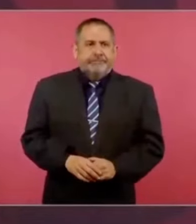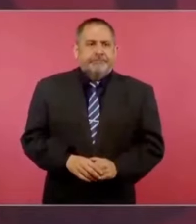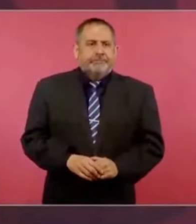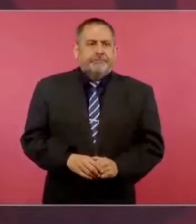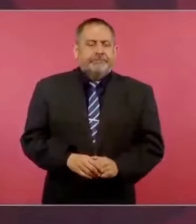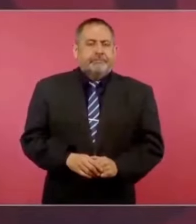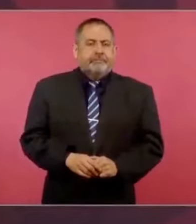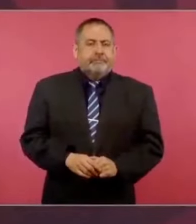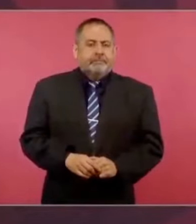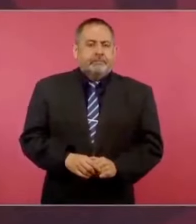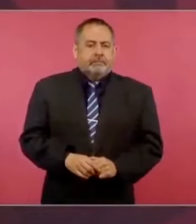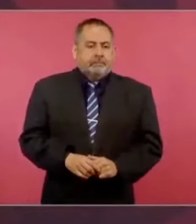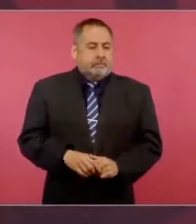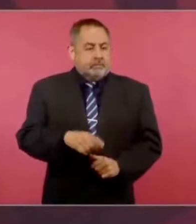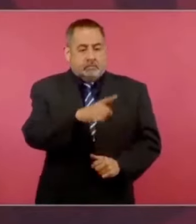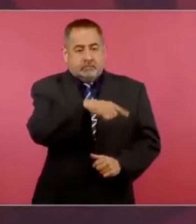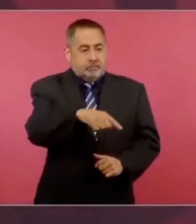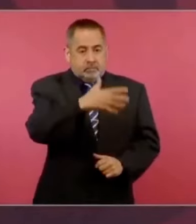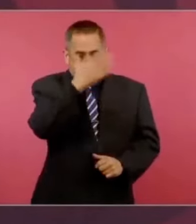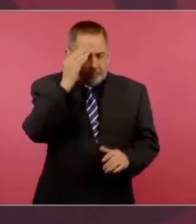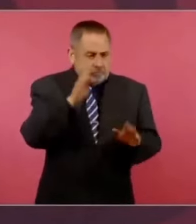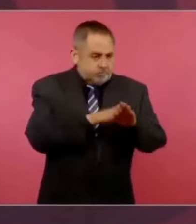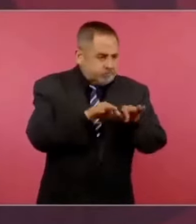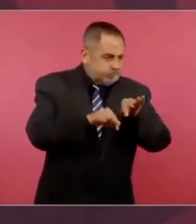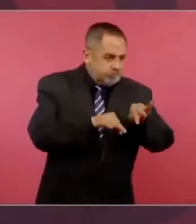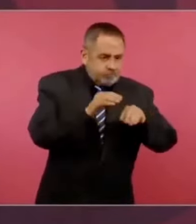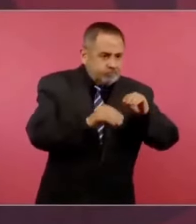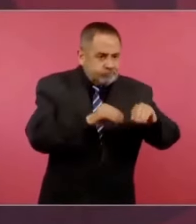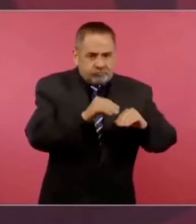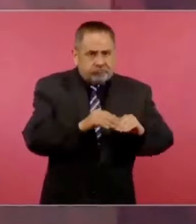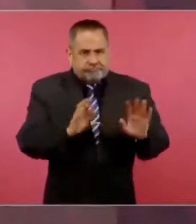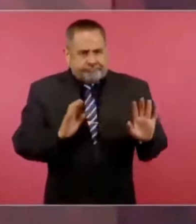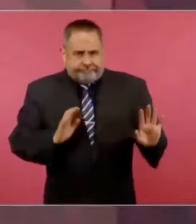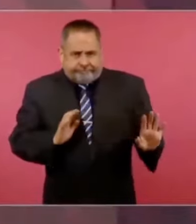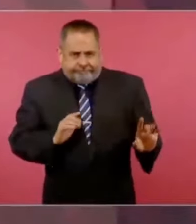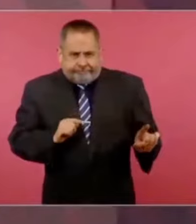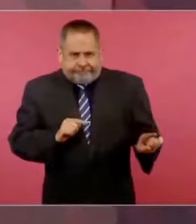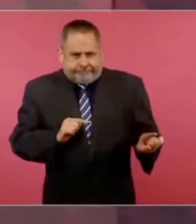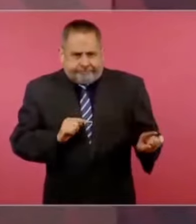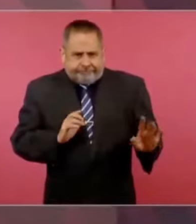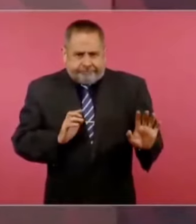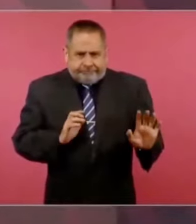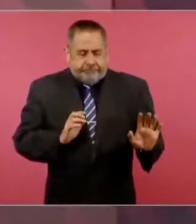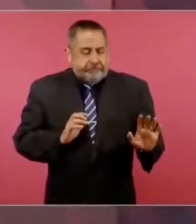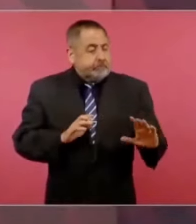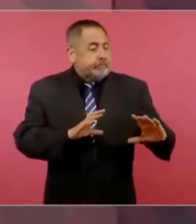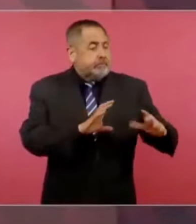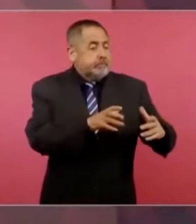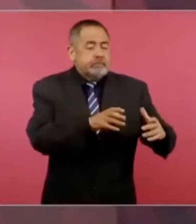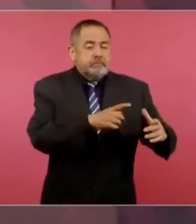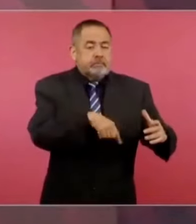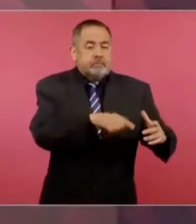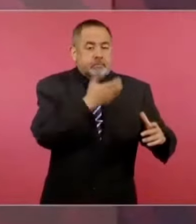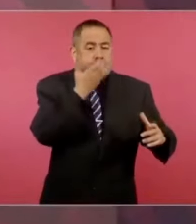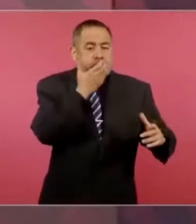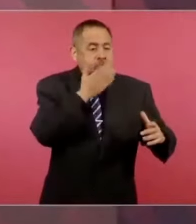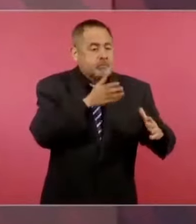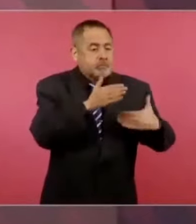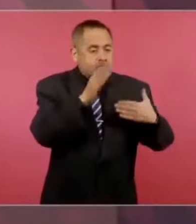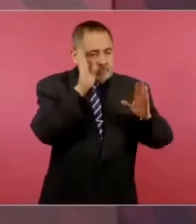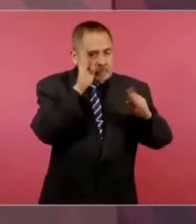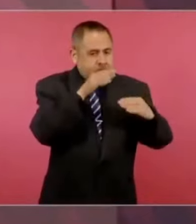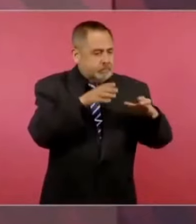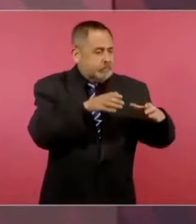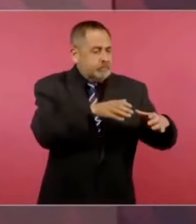ellos no supieron hacer su trabajo, además los conservadores no tienen